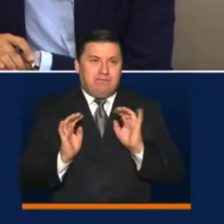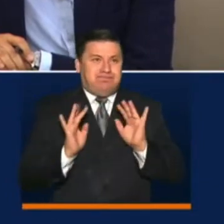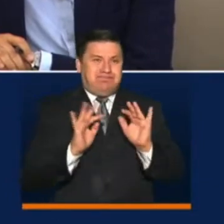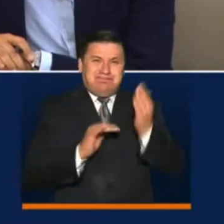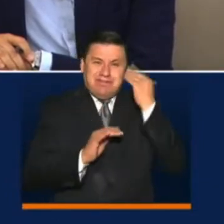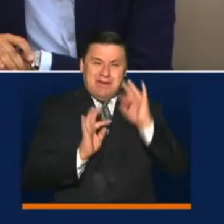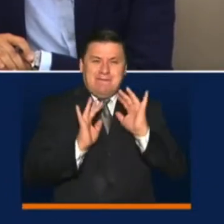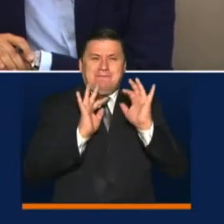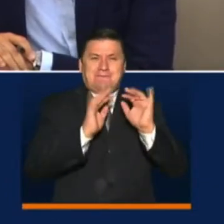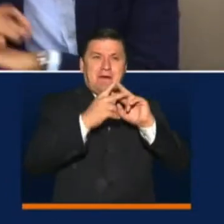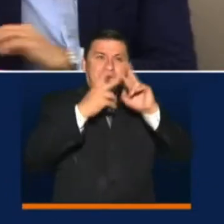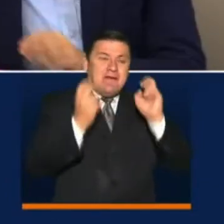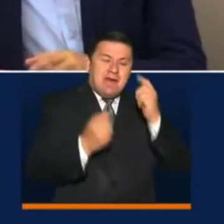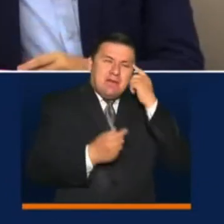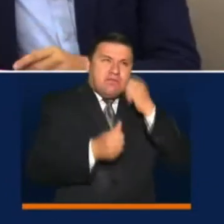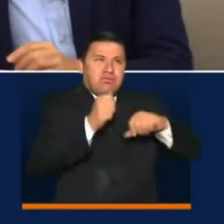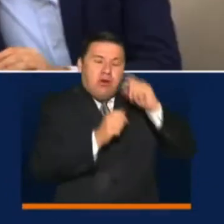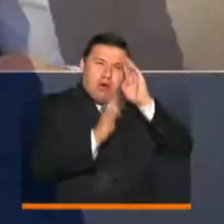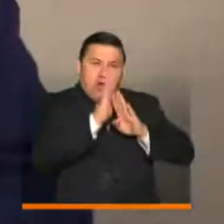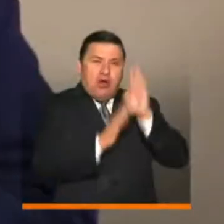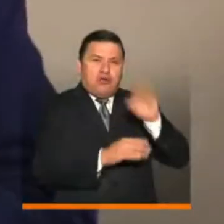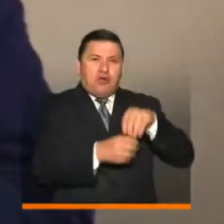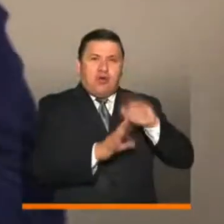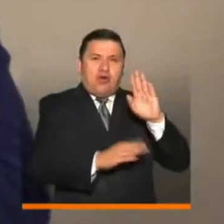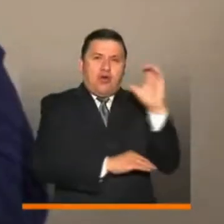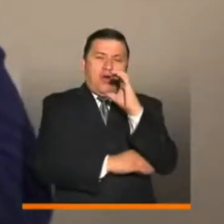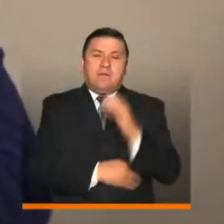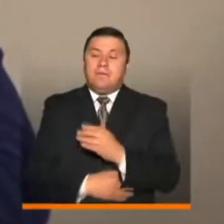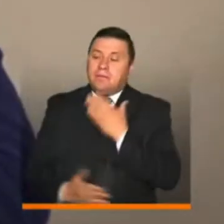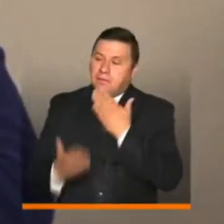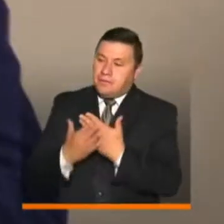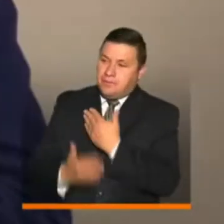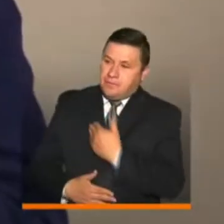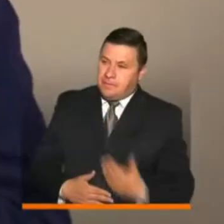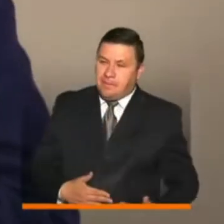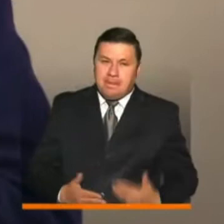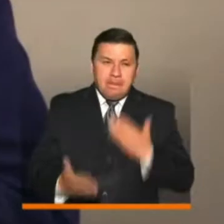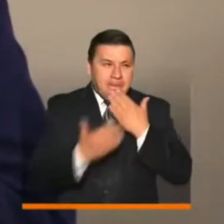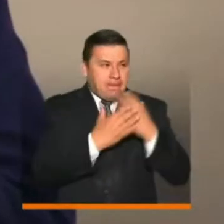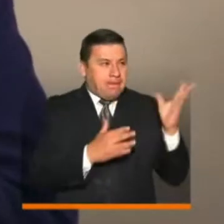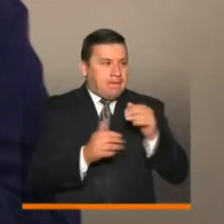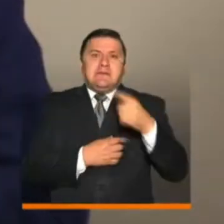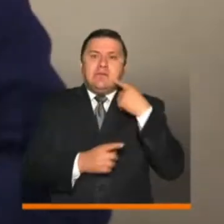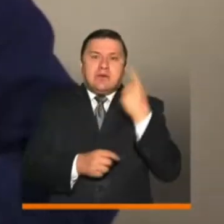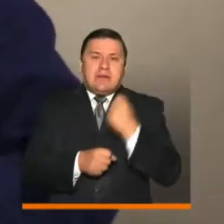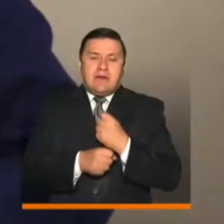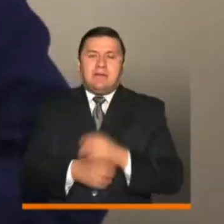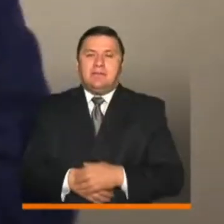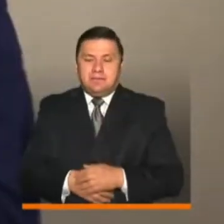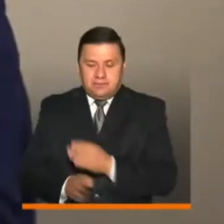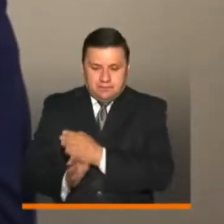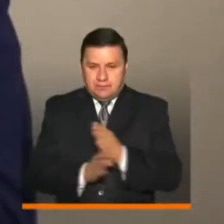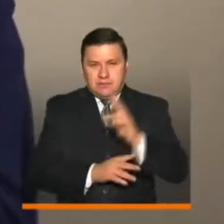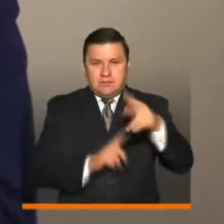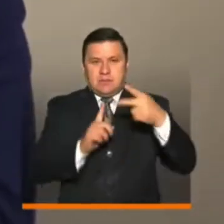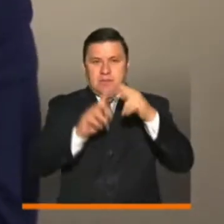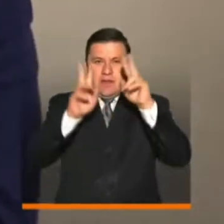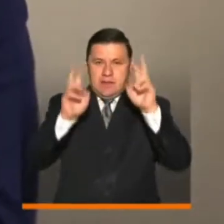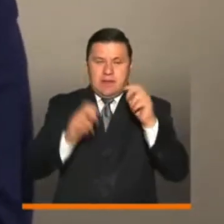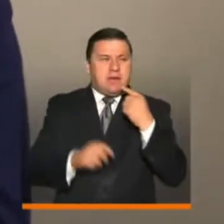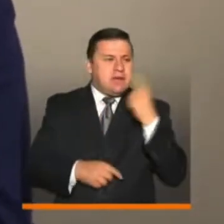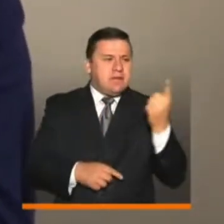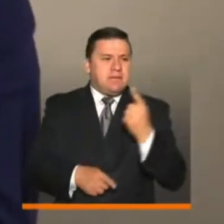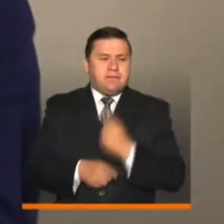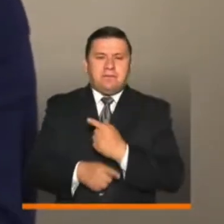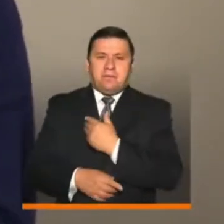colombianos, así que lo escuchamos. Presidente, gracias querida vicepresidenta y todos compañeros y colombianos. Un segundo tema presidente que usted